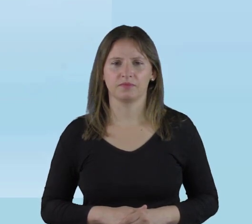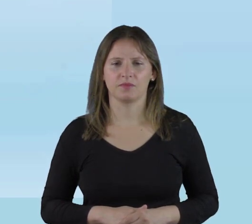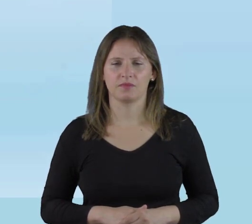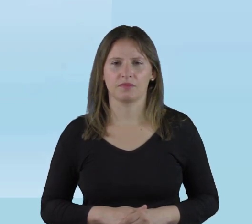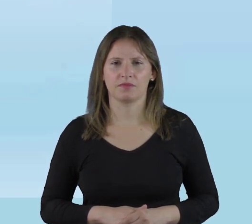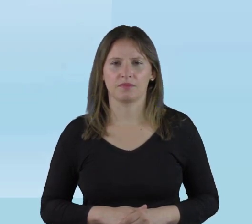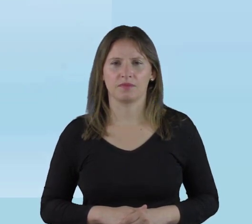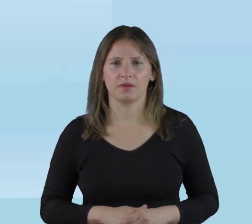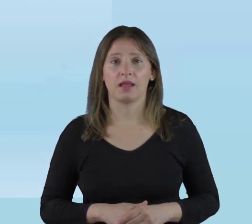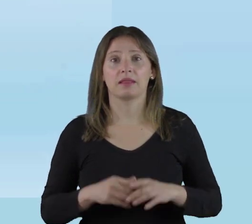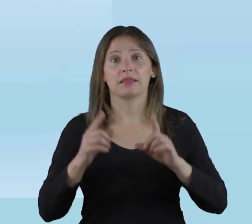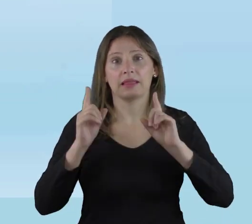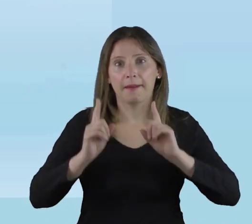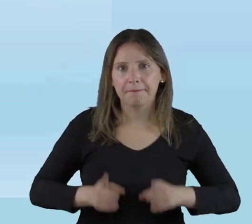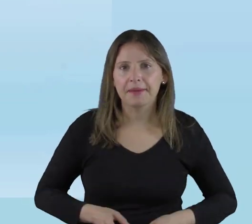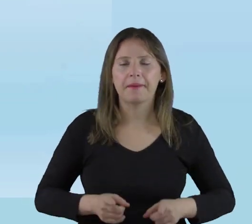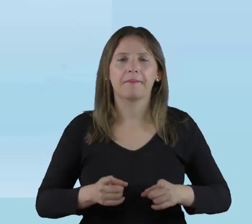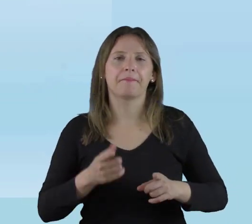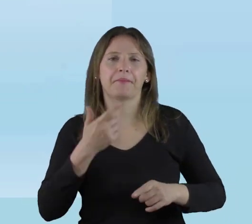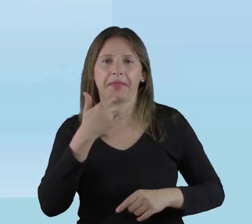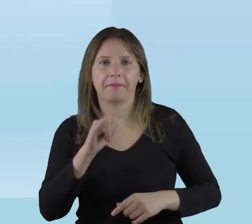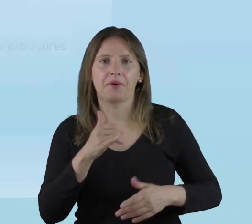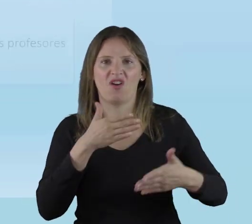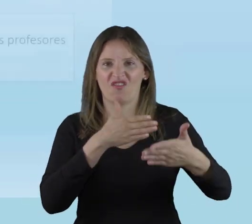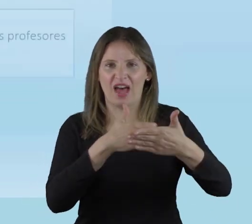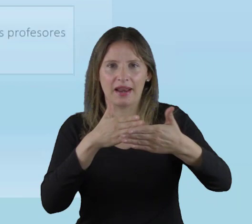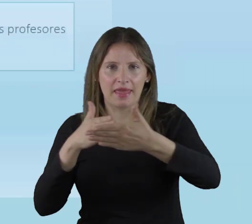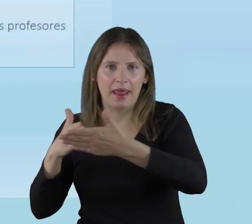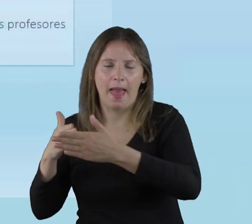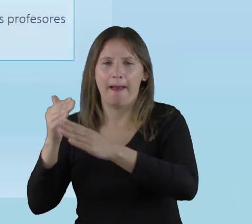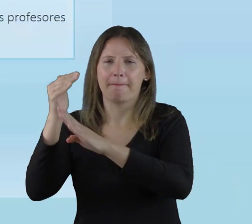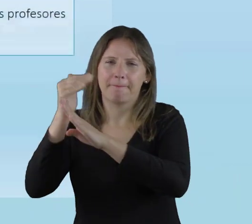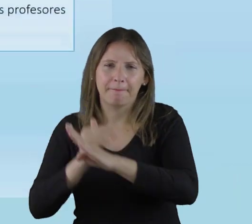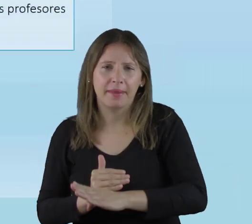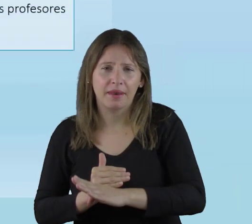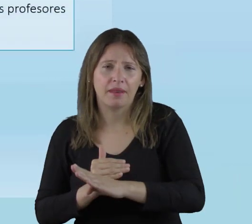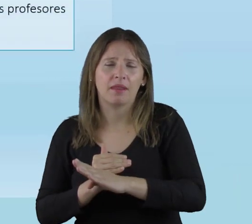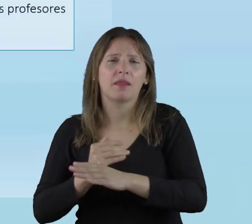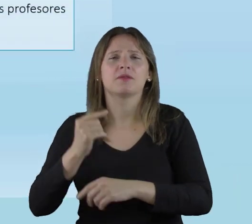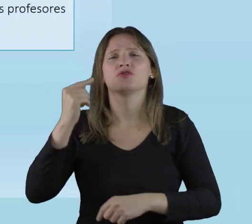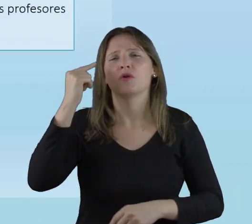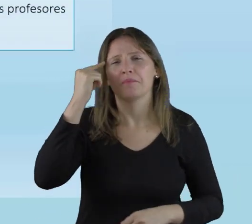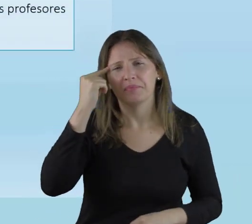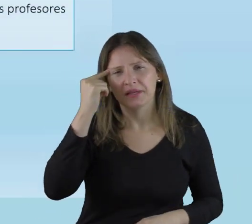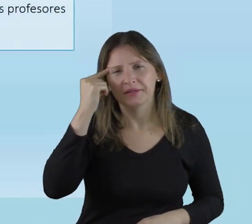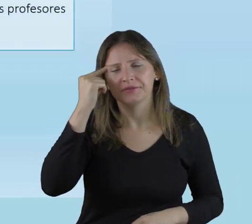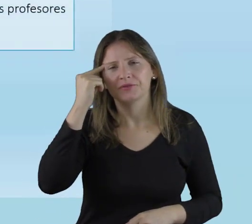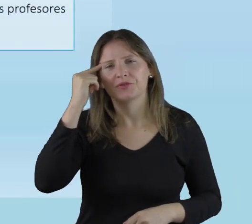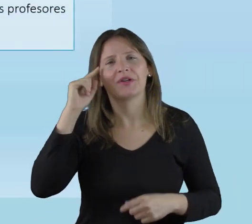También, para superar o minimizar las barreras, he considerado